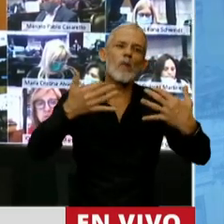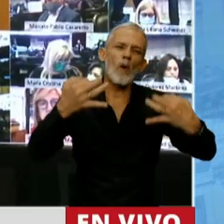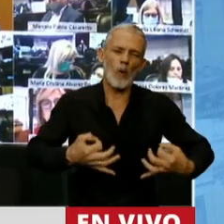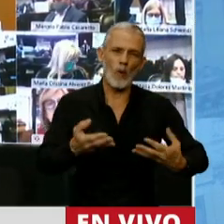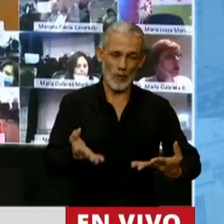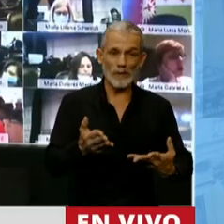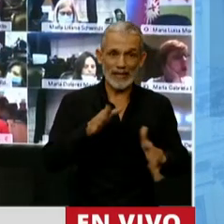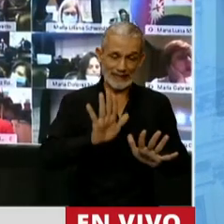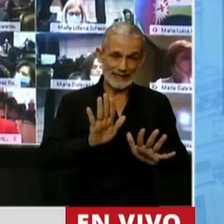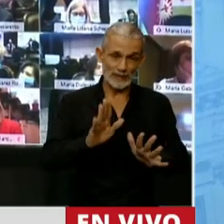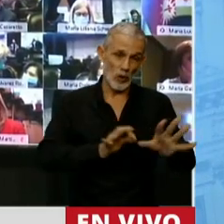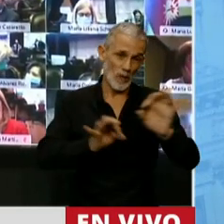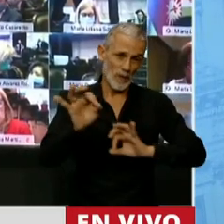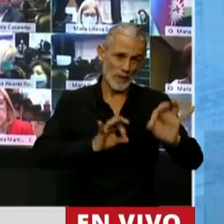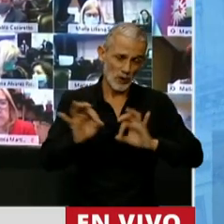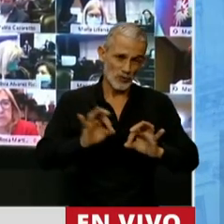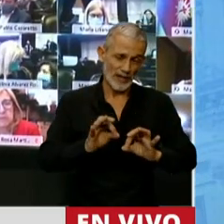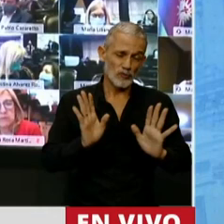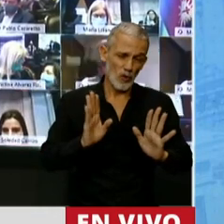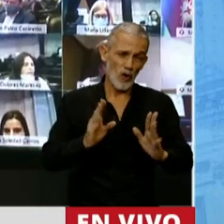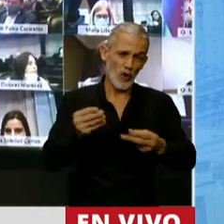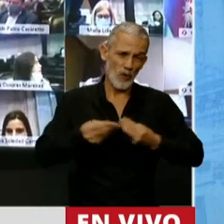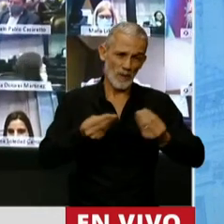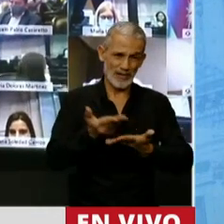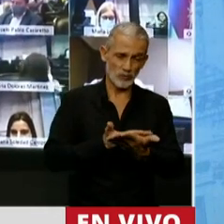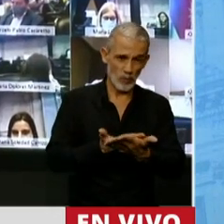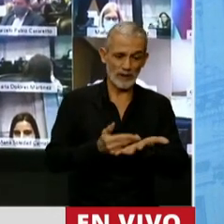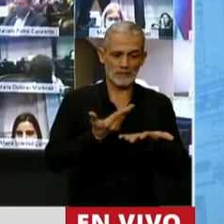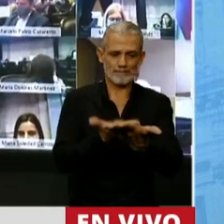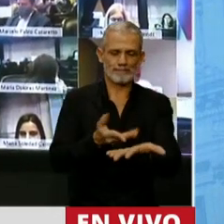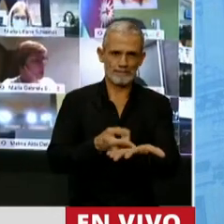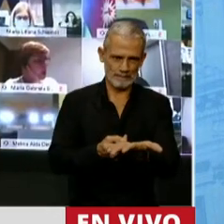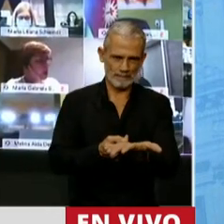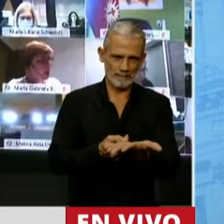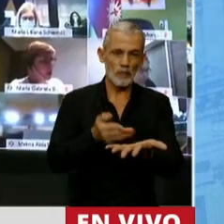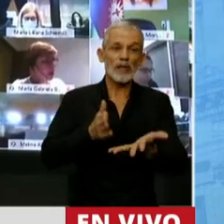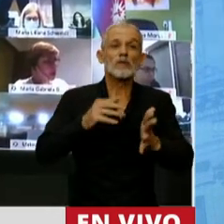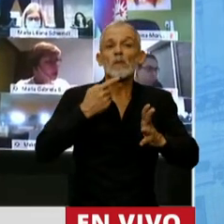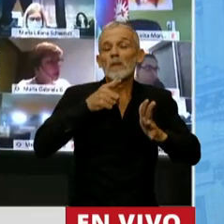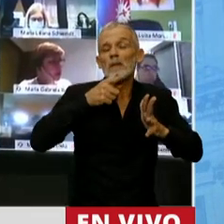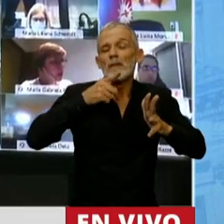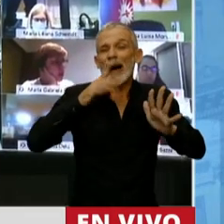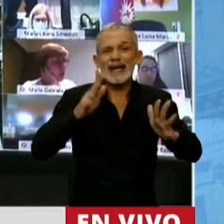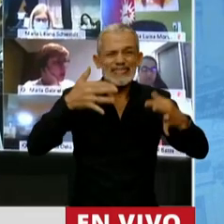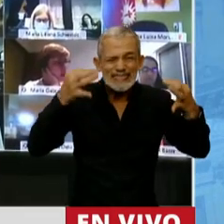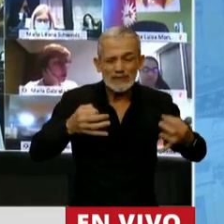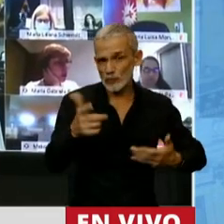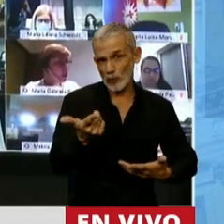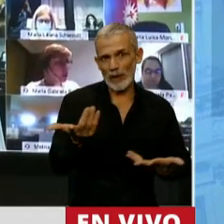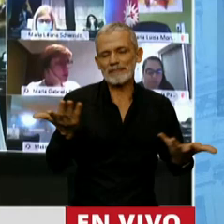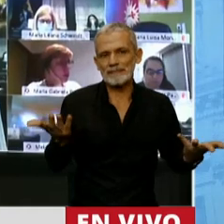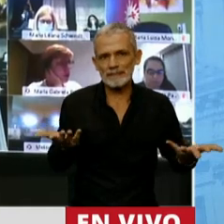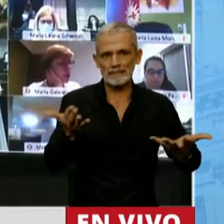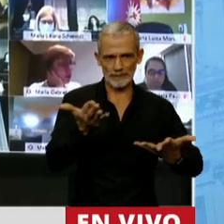que esa es un poco la idea de si bien estamos hablando de supuestos estamos